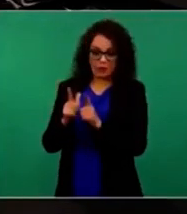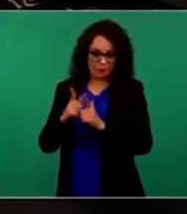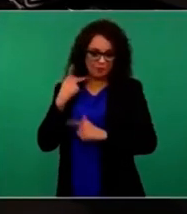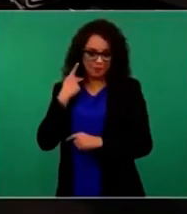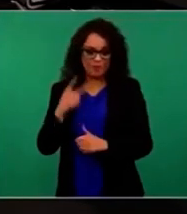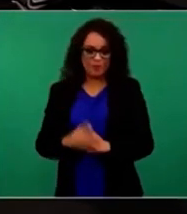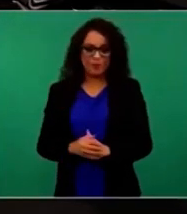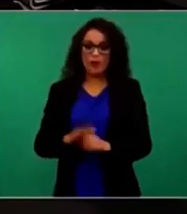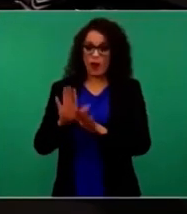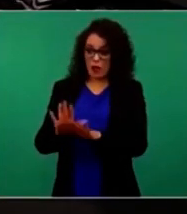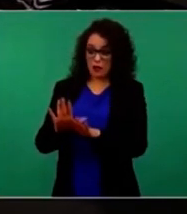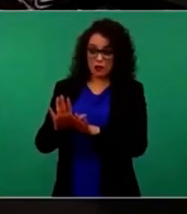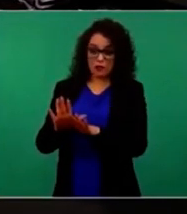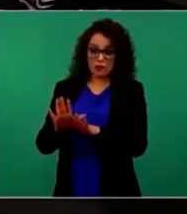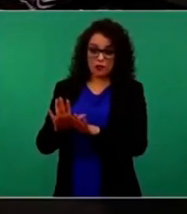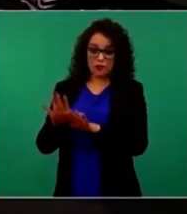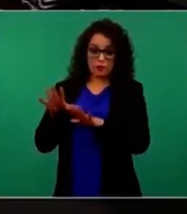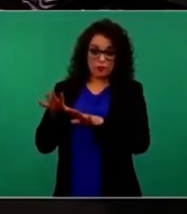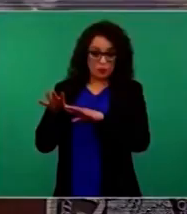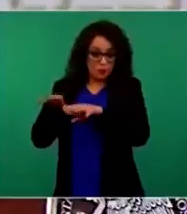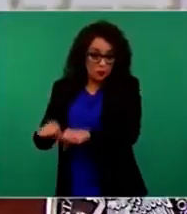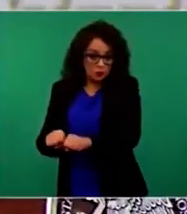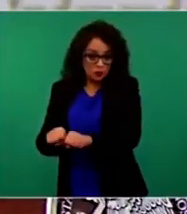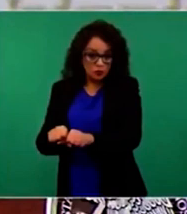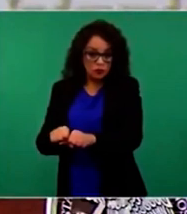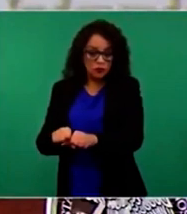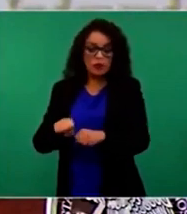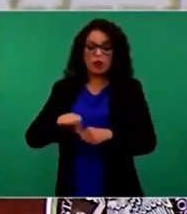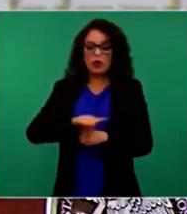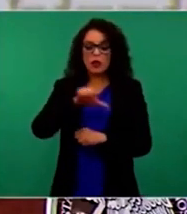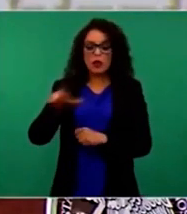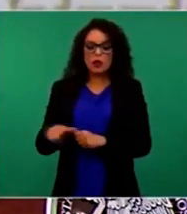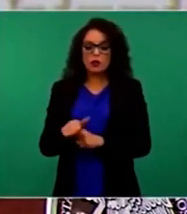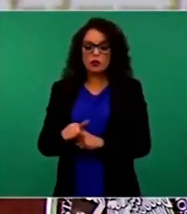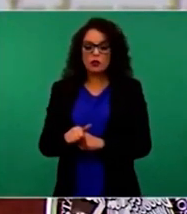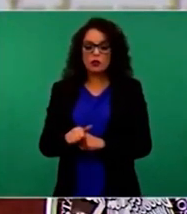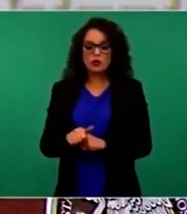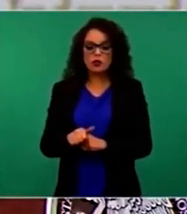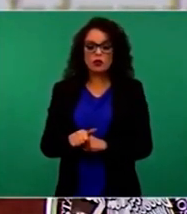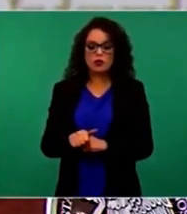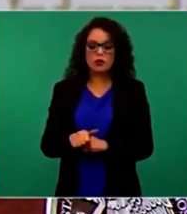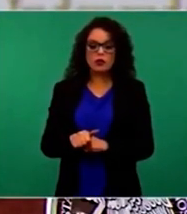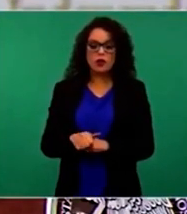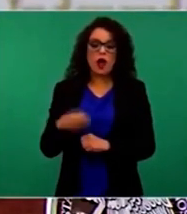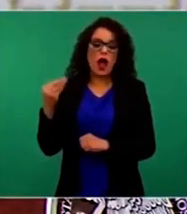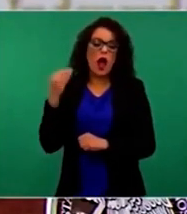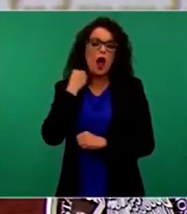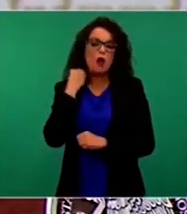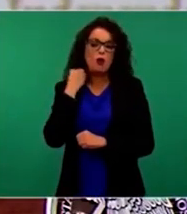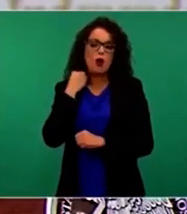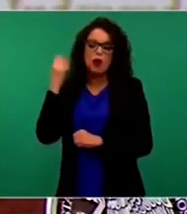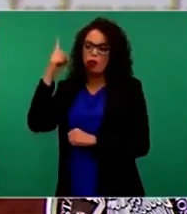y intervienen sus abogados,